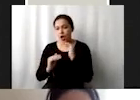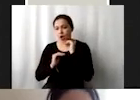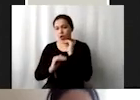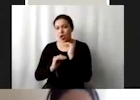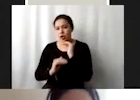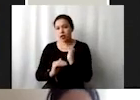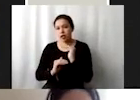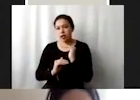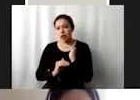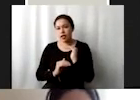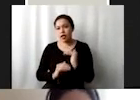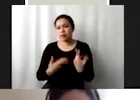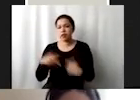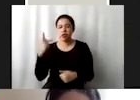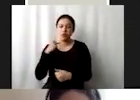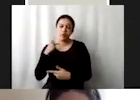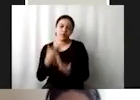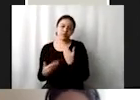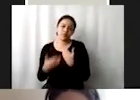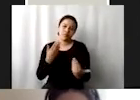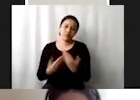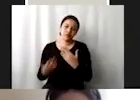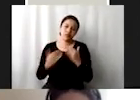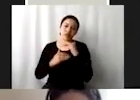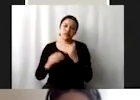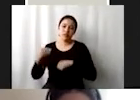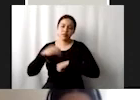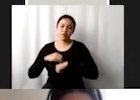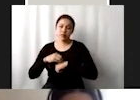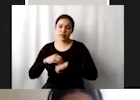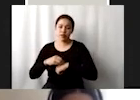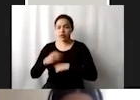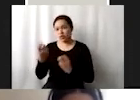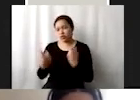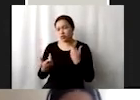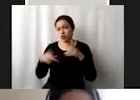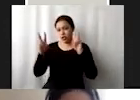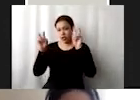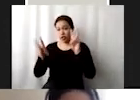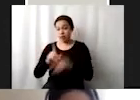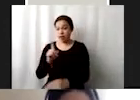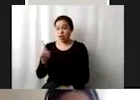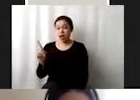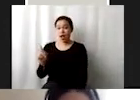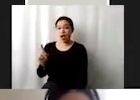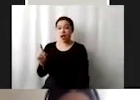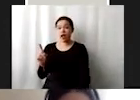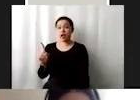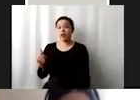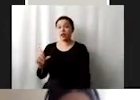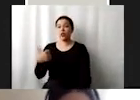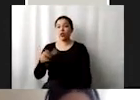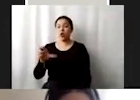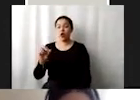actuar político en los países. Si alguien trabaja temas de agua este es otro de los ODS que